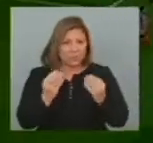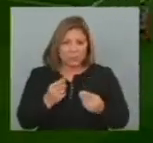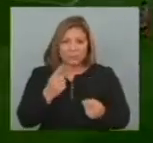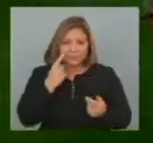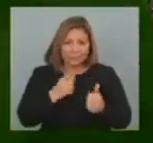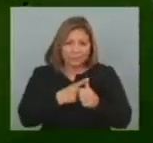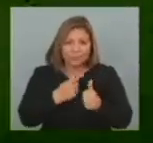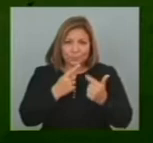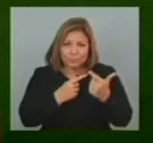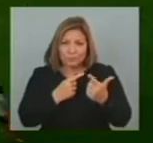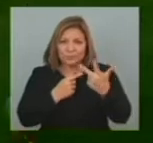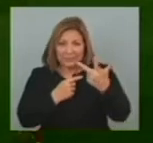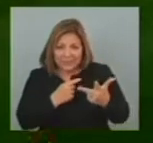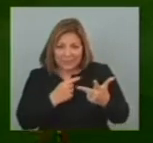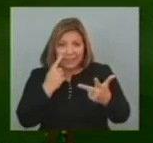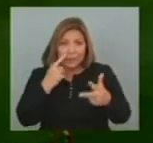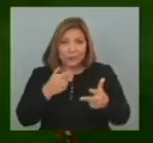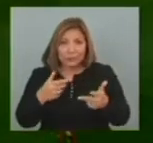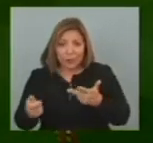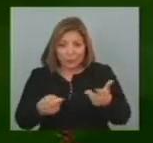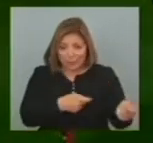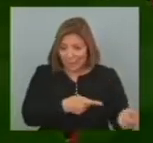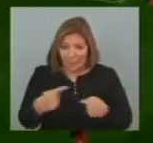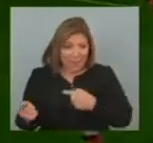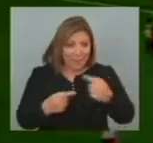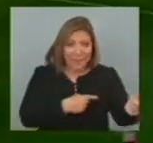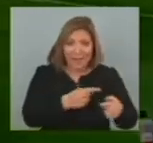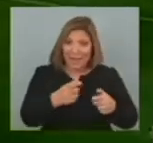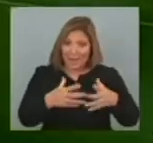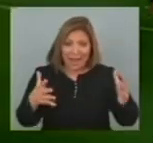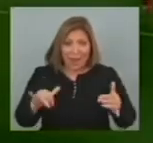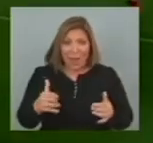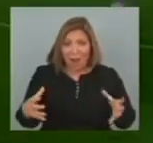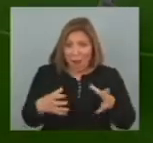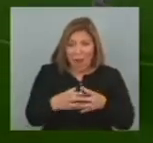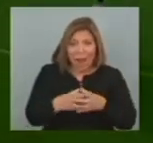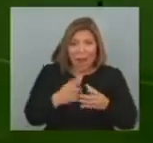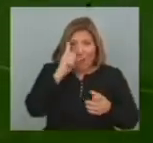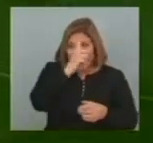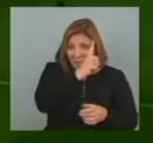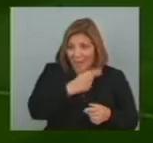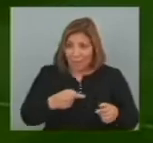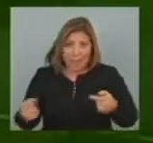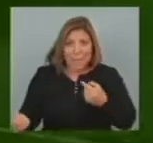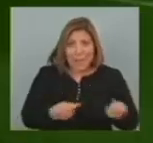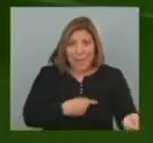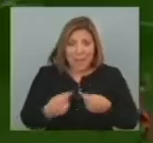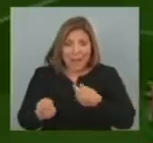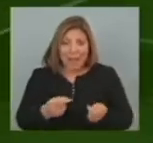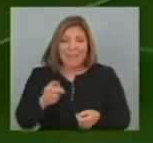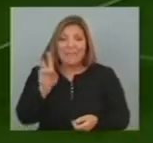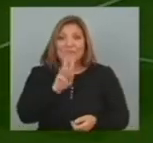1, 2, 3, 4, 5, 6 Una gran jugada colectiva Del Atlético de Madrid Víctor Valdés